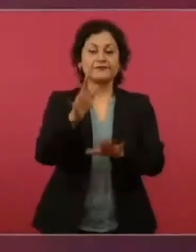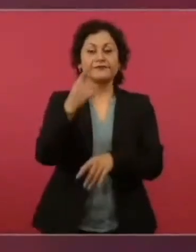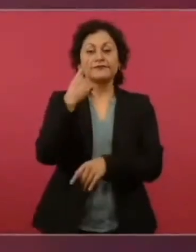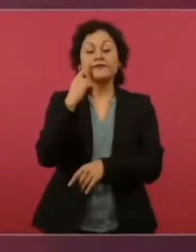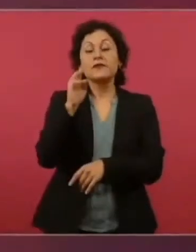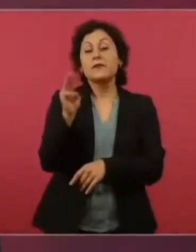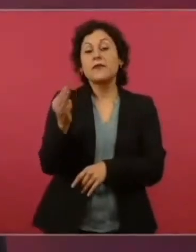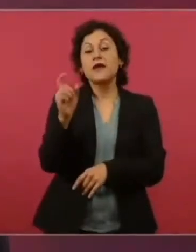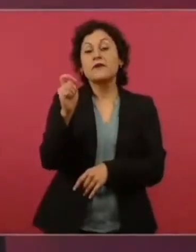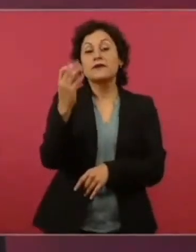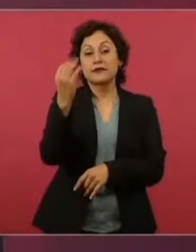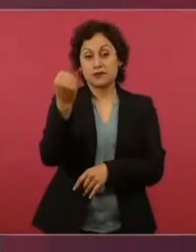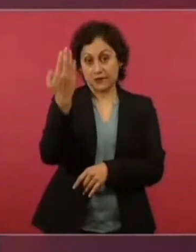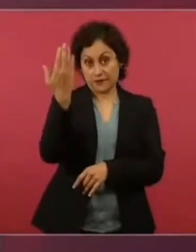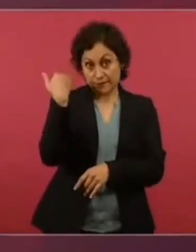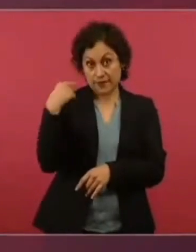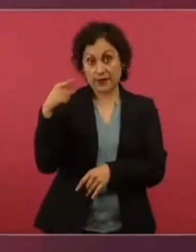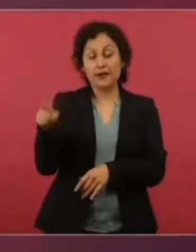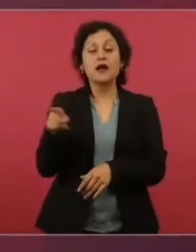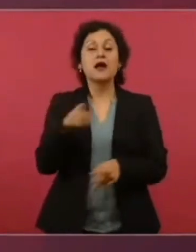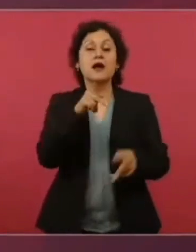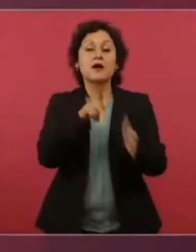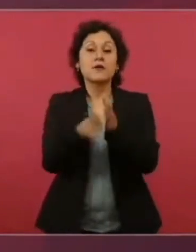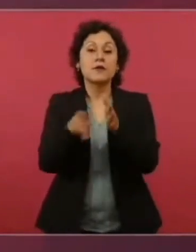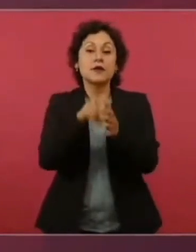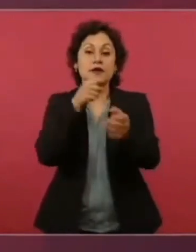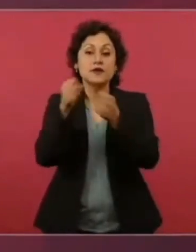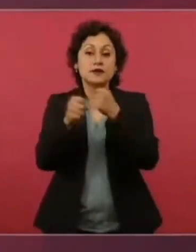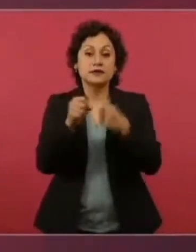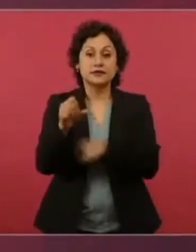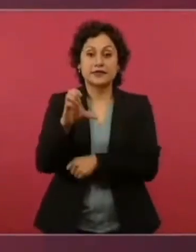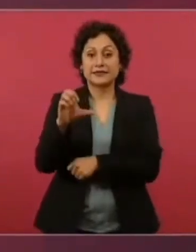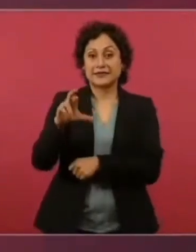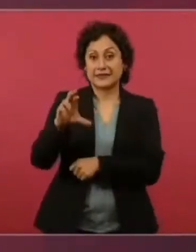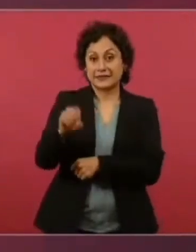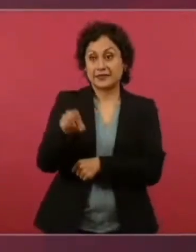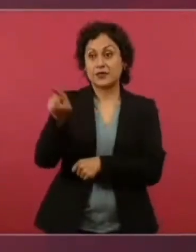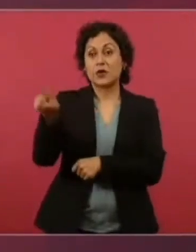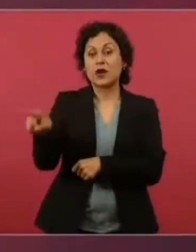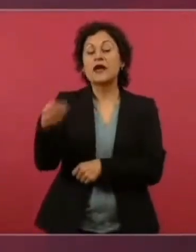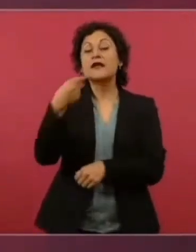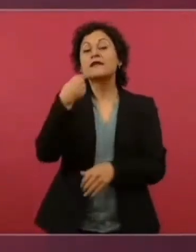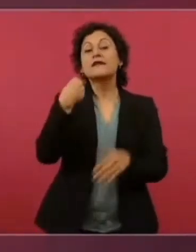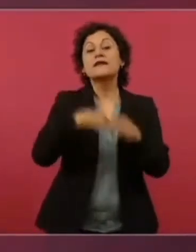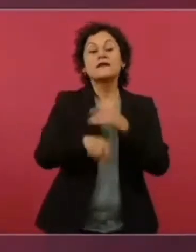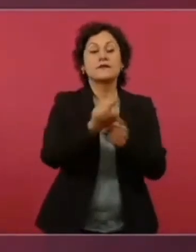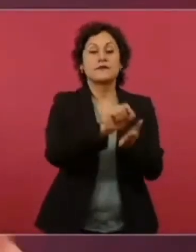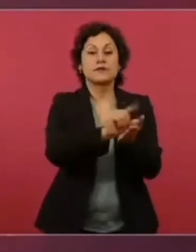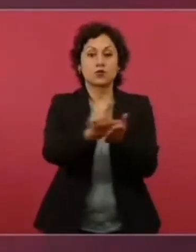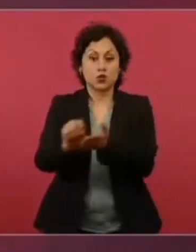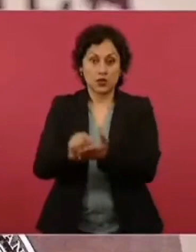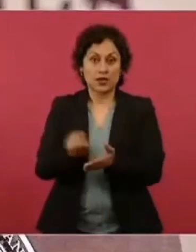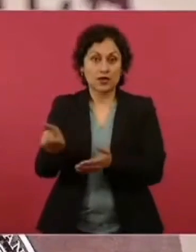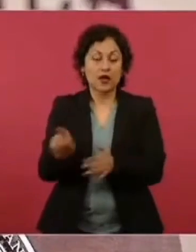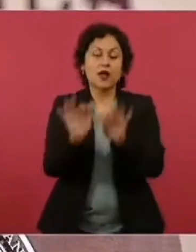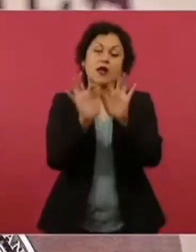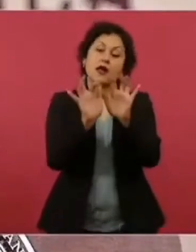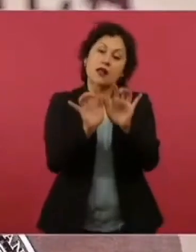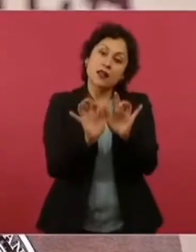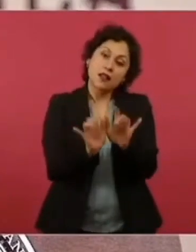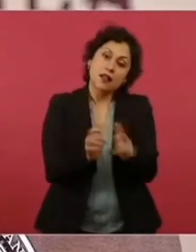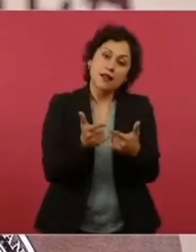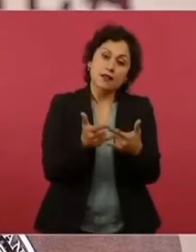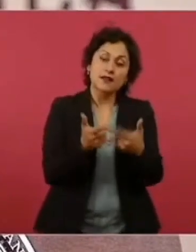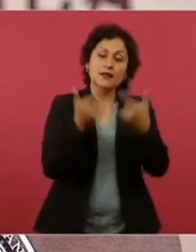pasado, el periodista Ciro Gómez Leiva realizó una denuncia a través de su cuenta de Twitter contando la historia de una